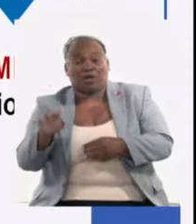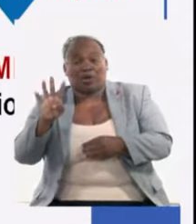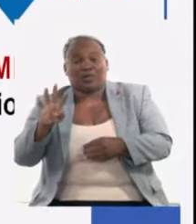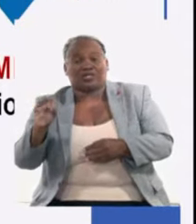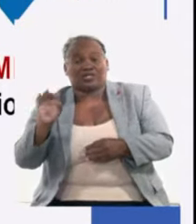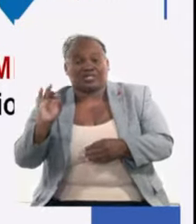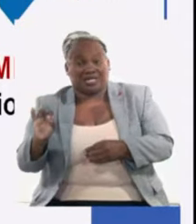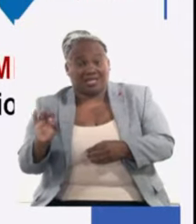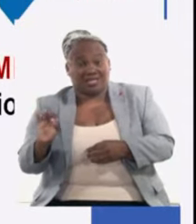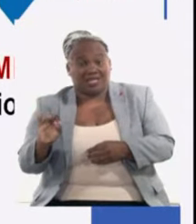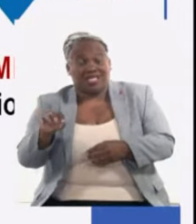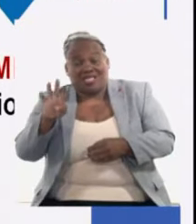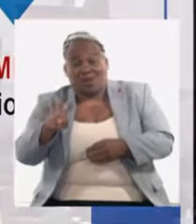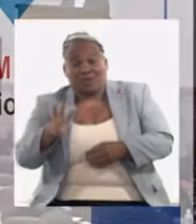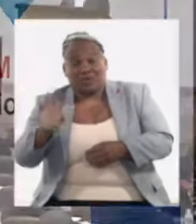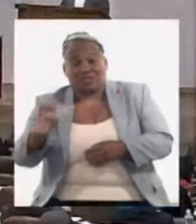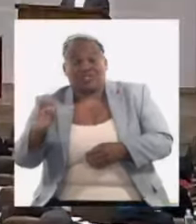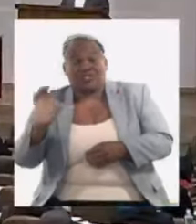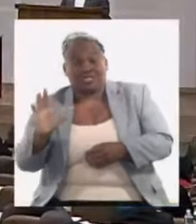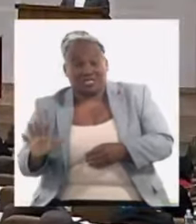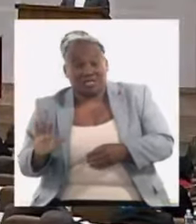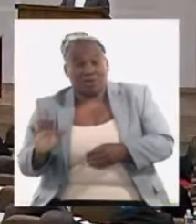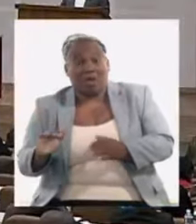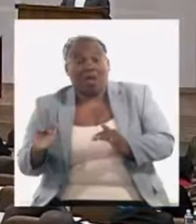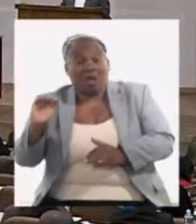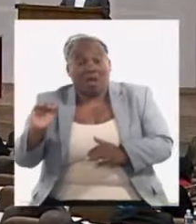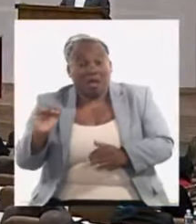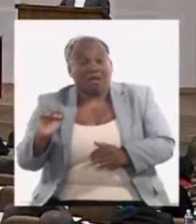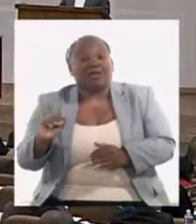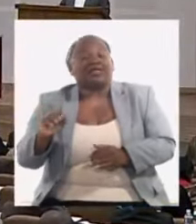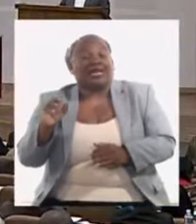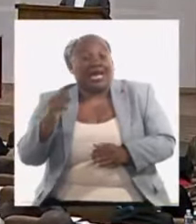de 405 a 656 la harina de soya